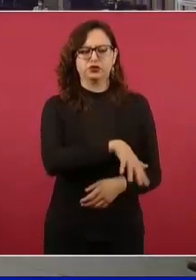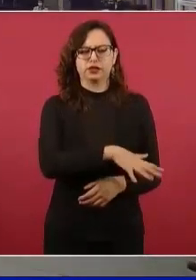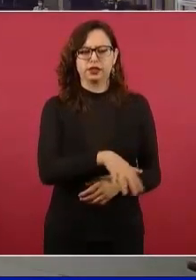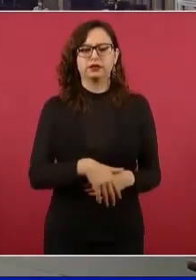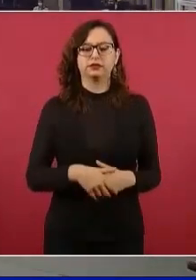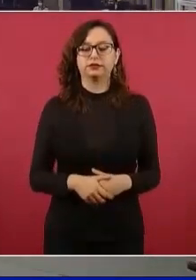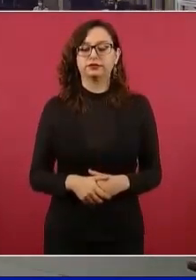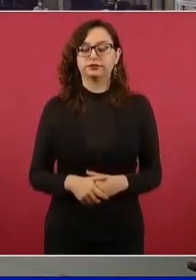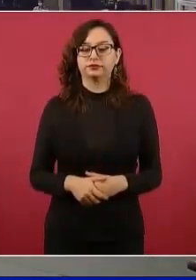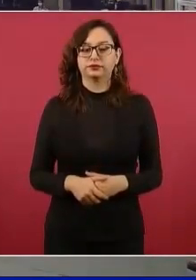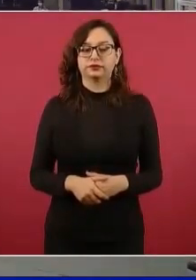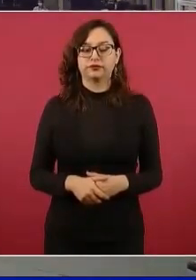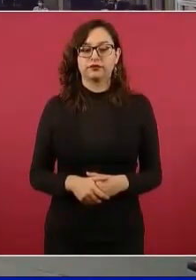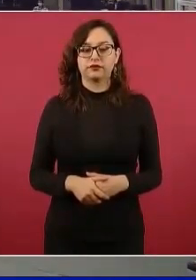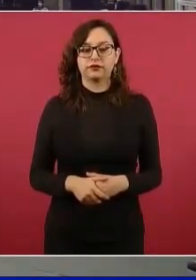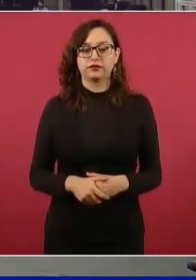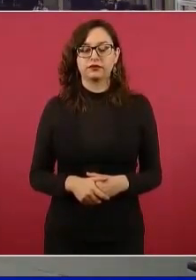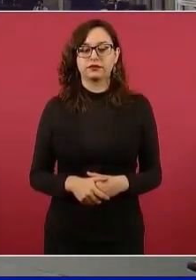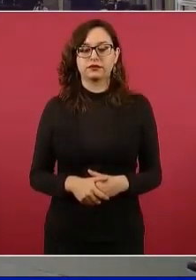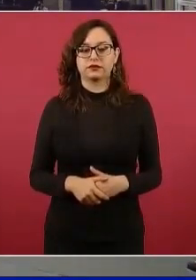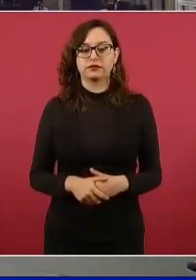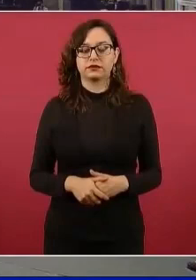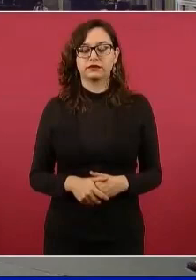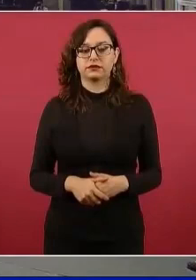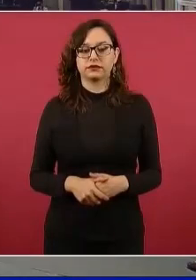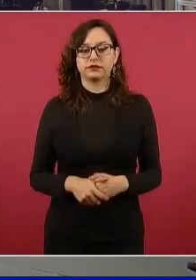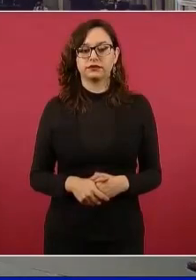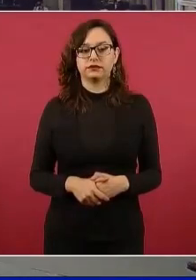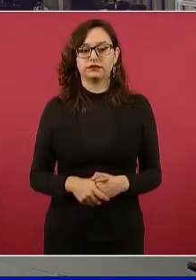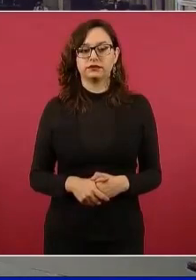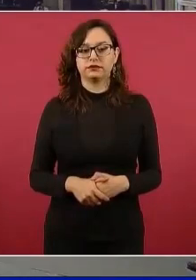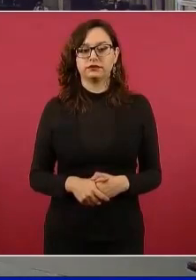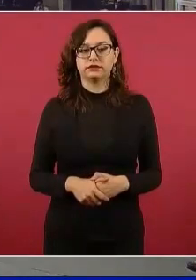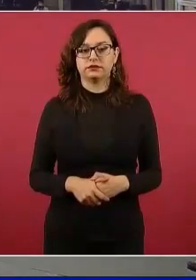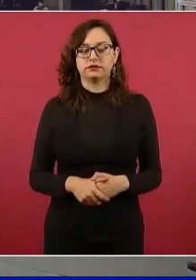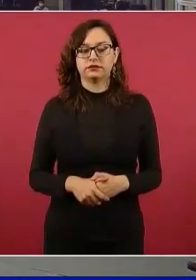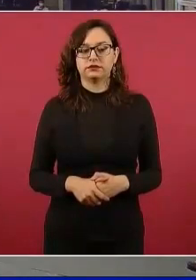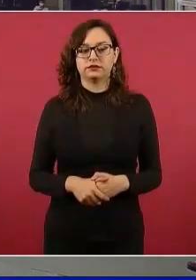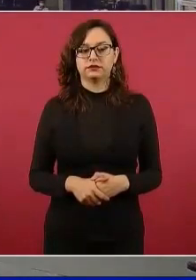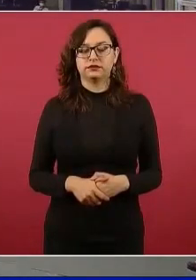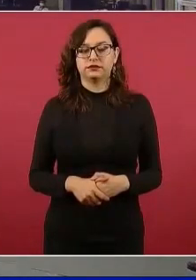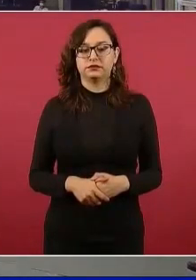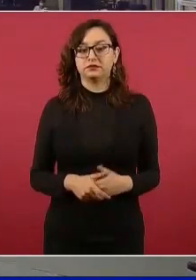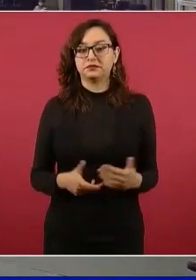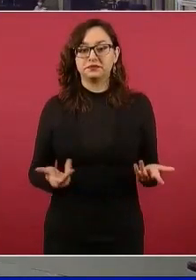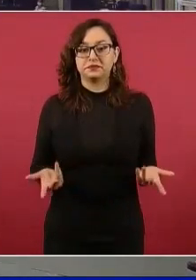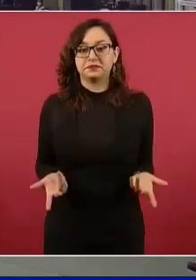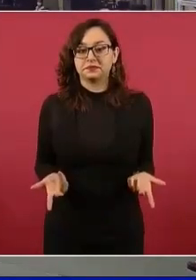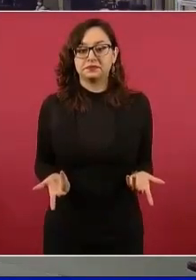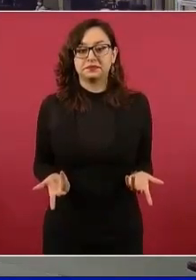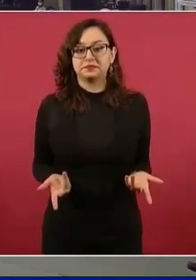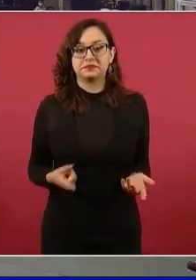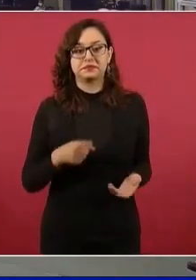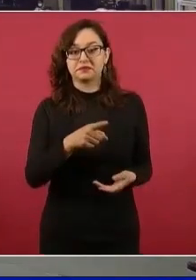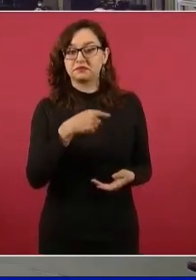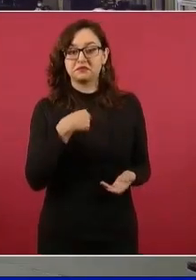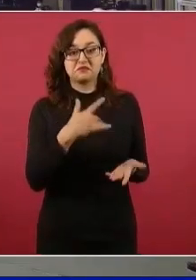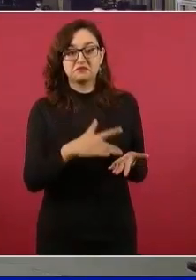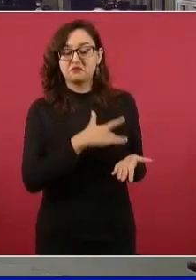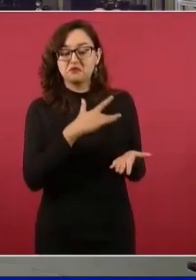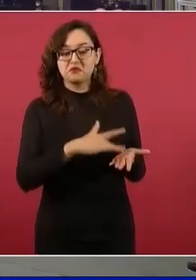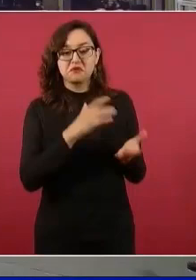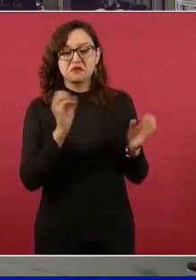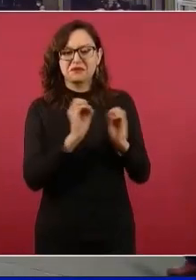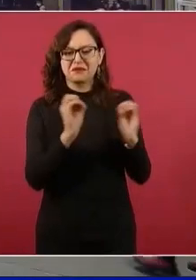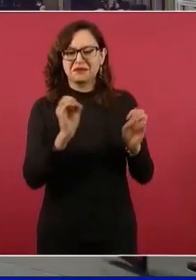no hay nada de apoyo en proceso y ya